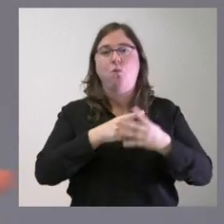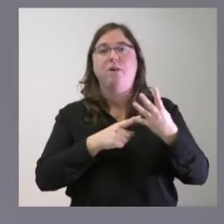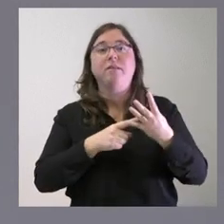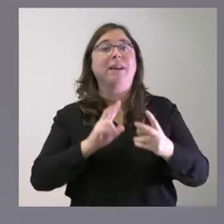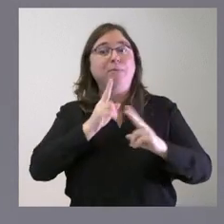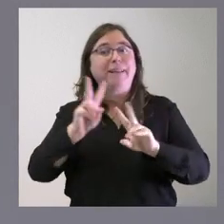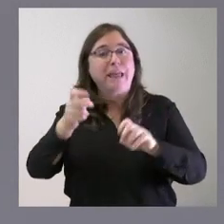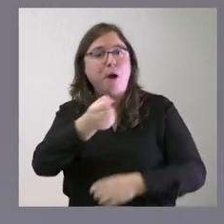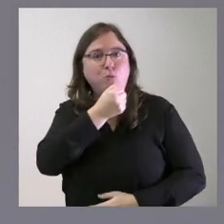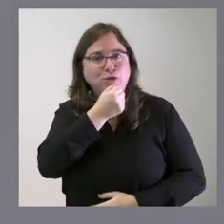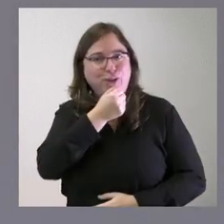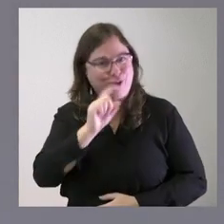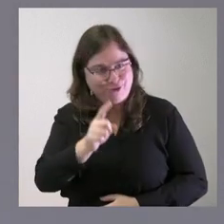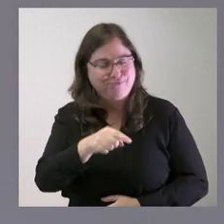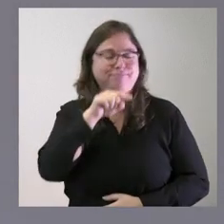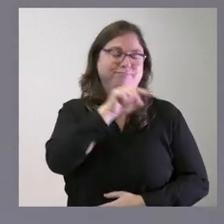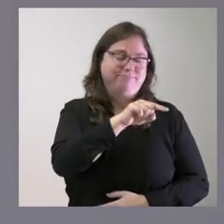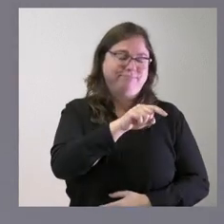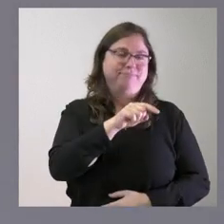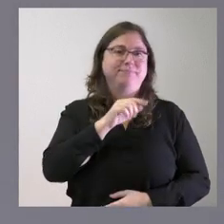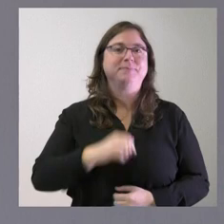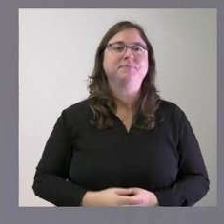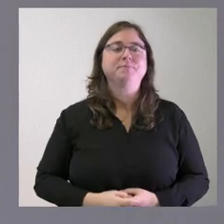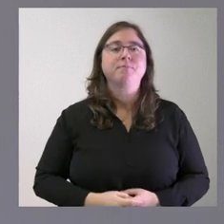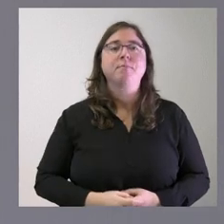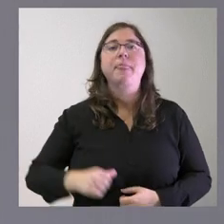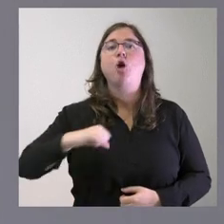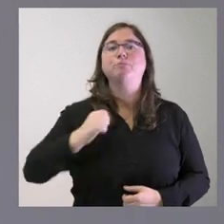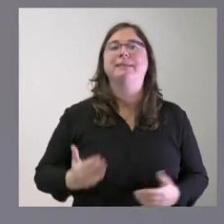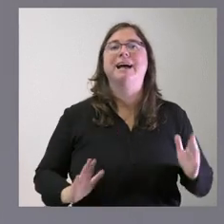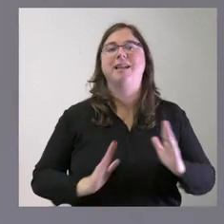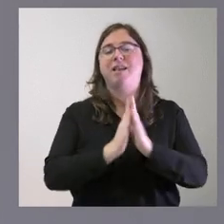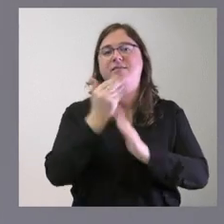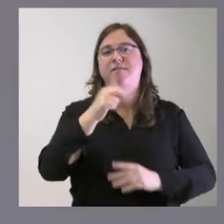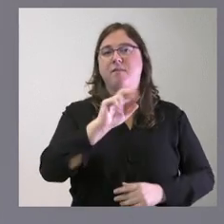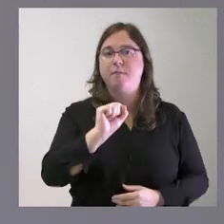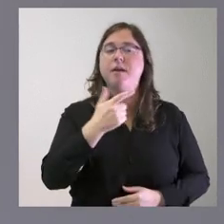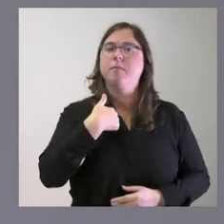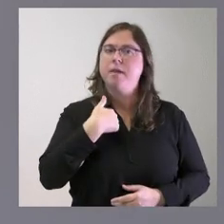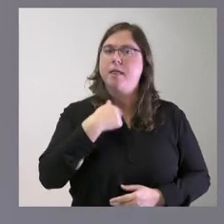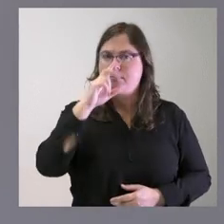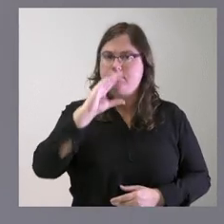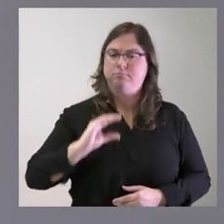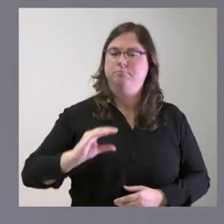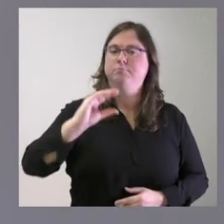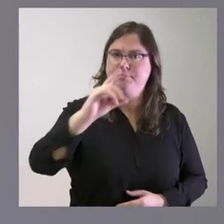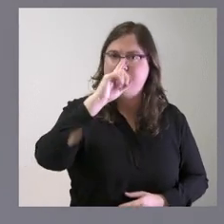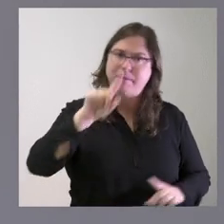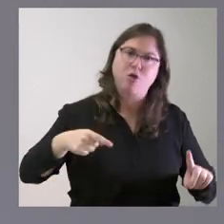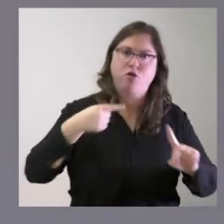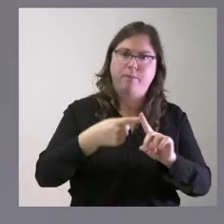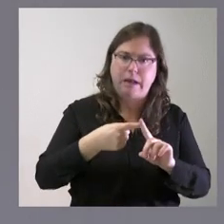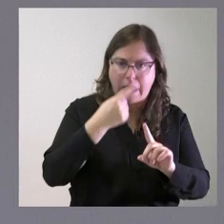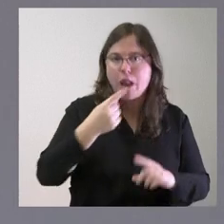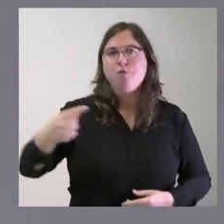digo responder a la oposición sino aclarar estas cuestiones que usted plantea el hospital Santa Barbara es verdad que tiene dotaciones para el próximo año y también las ha tenido este y el